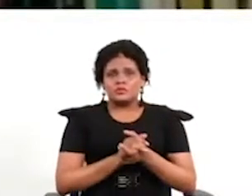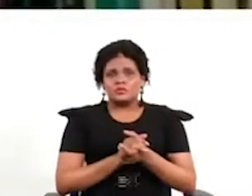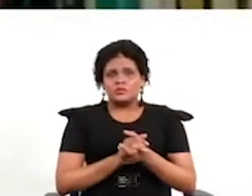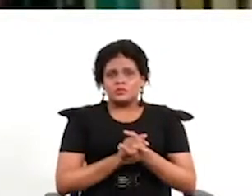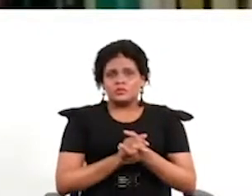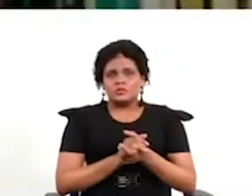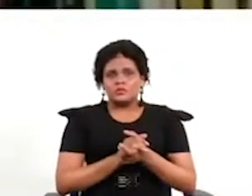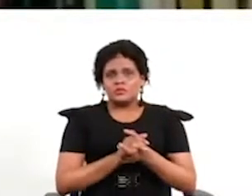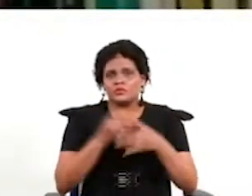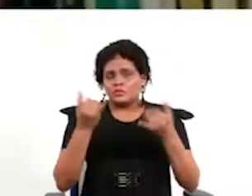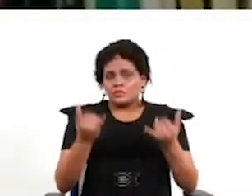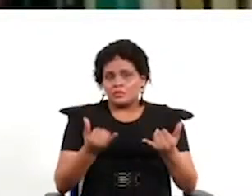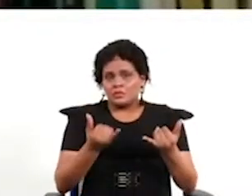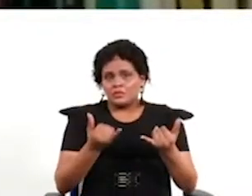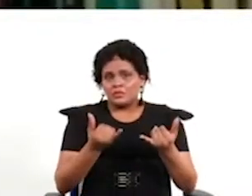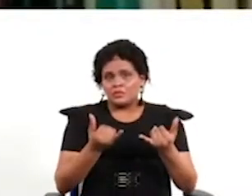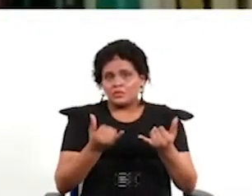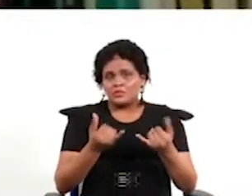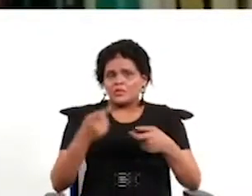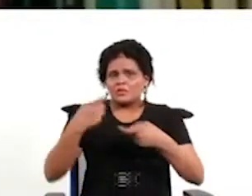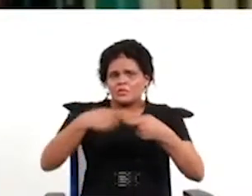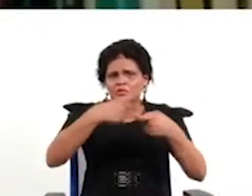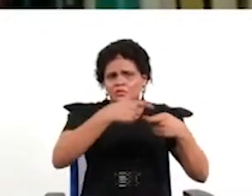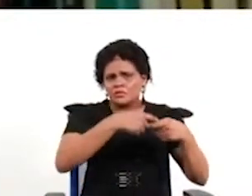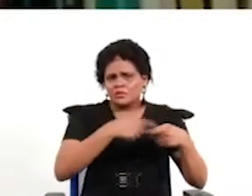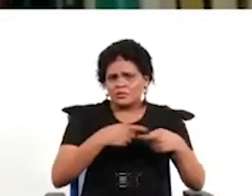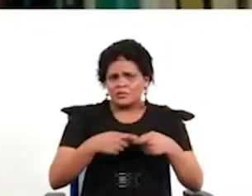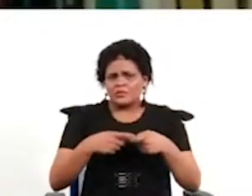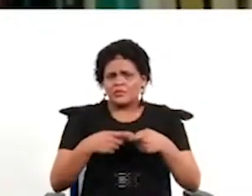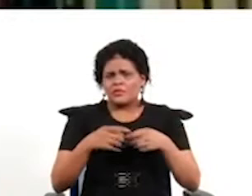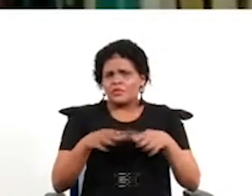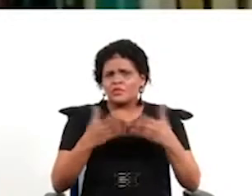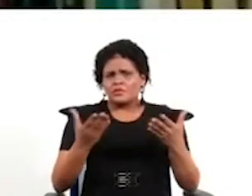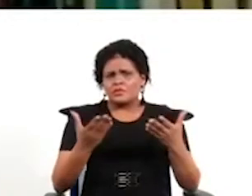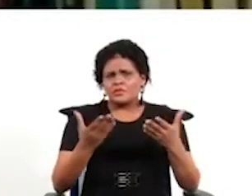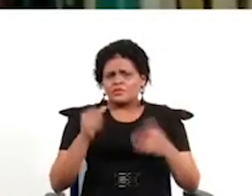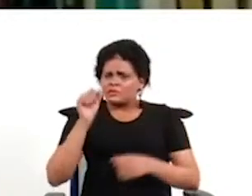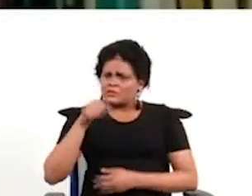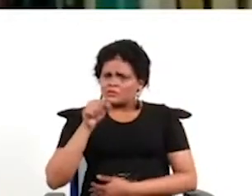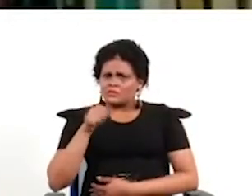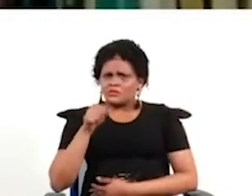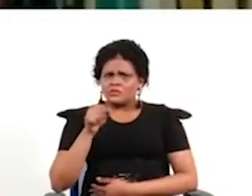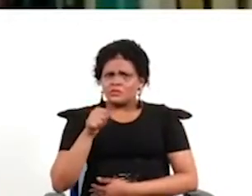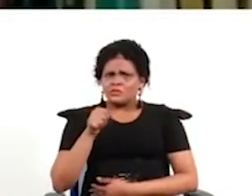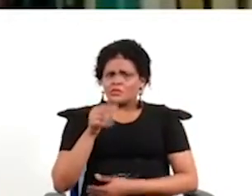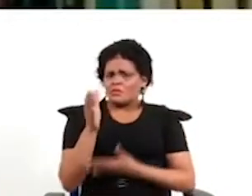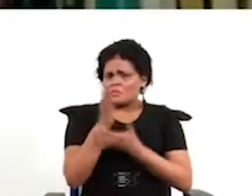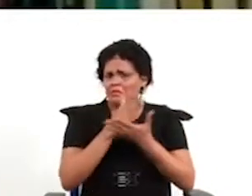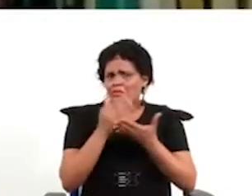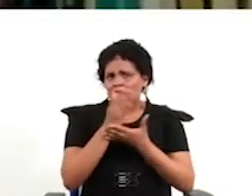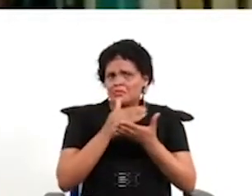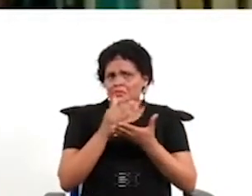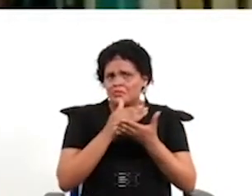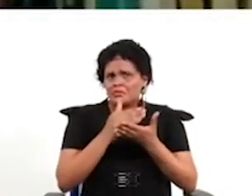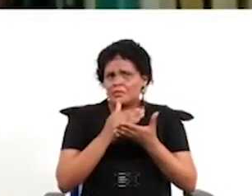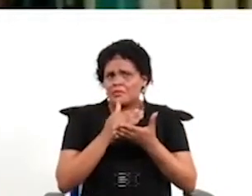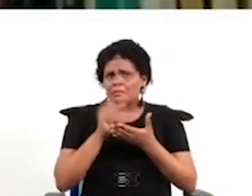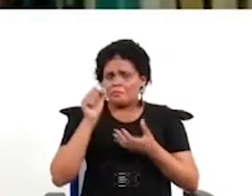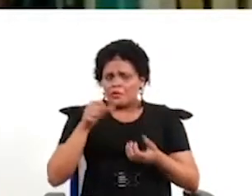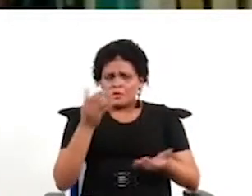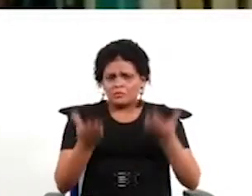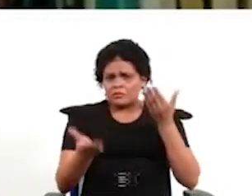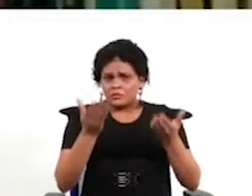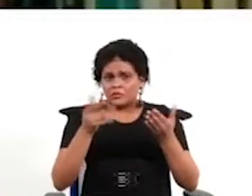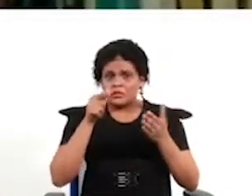incluirlos en estos procesos participativos y de alguna manera fijar qué tipo de reglas